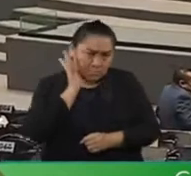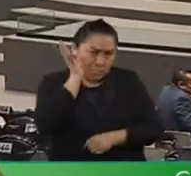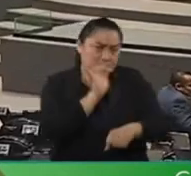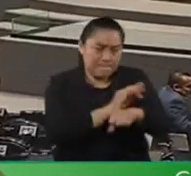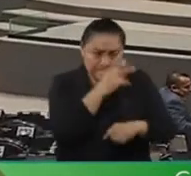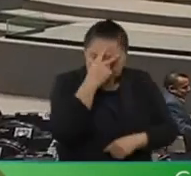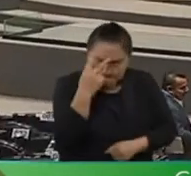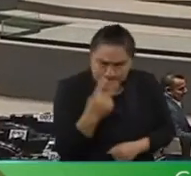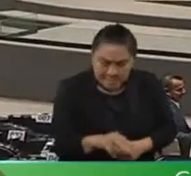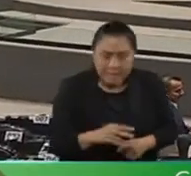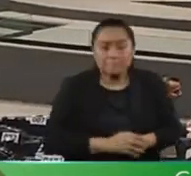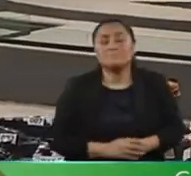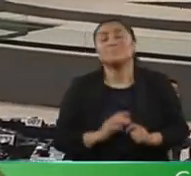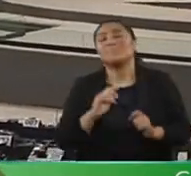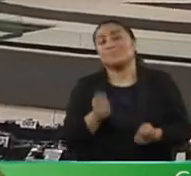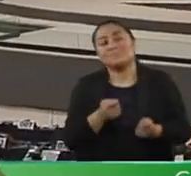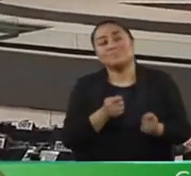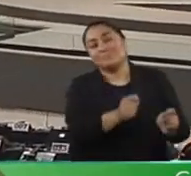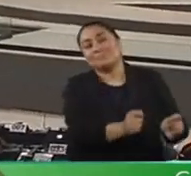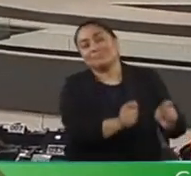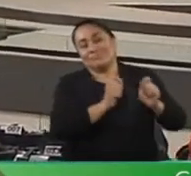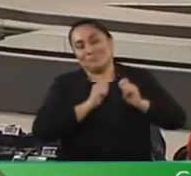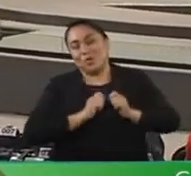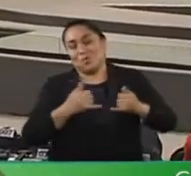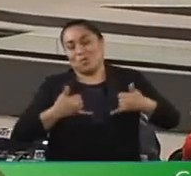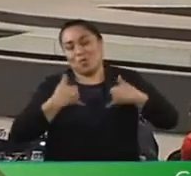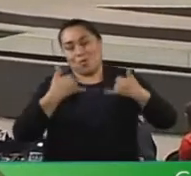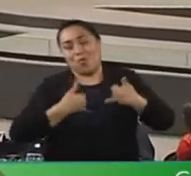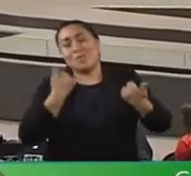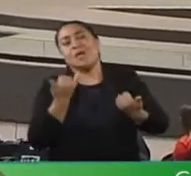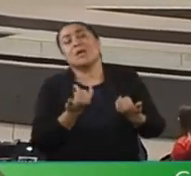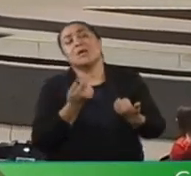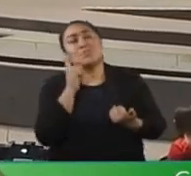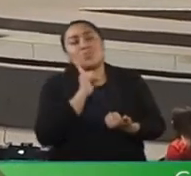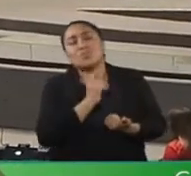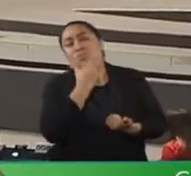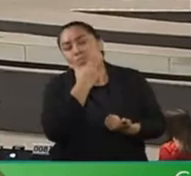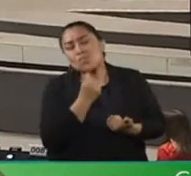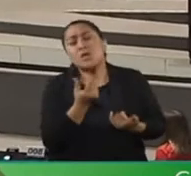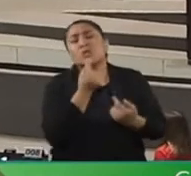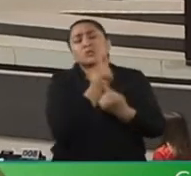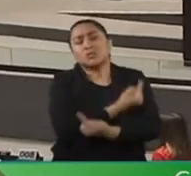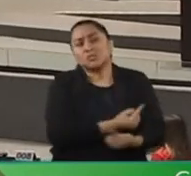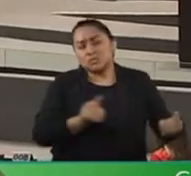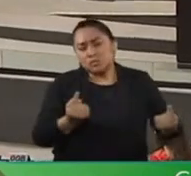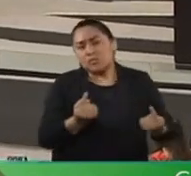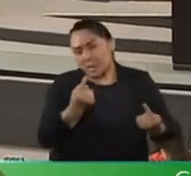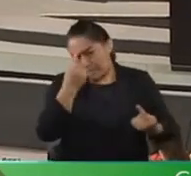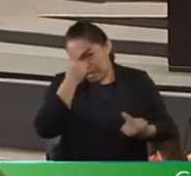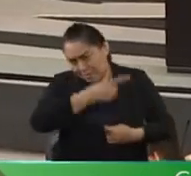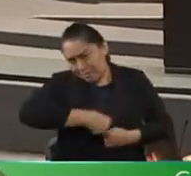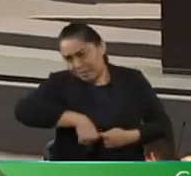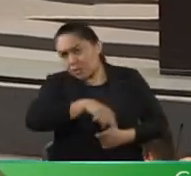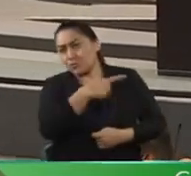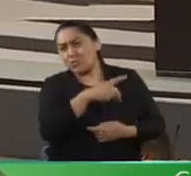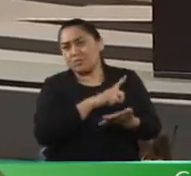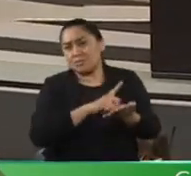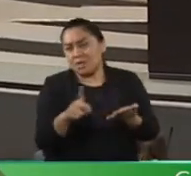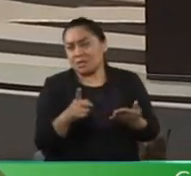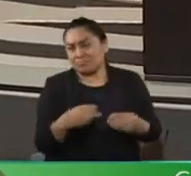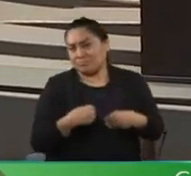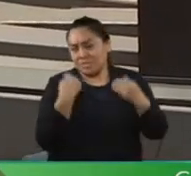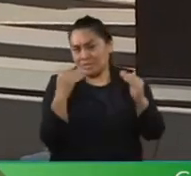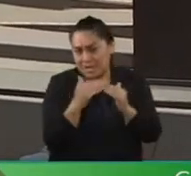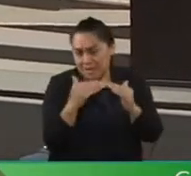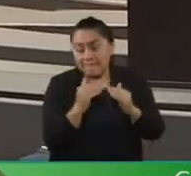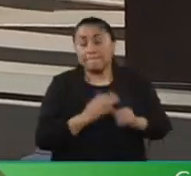para hacer la voz de las y los jóvenes y de las niñas y niños que merecen un mejor lugar para vivir. Por eso la bancada